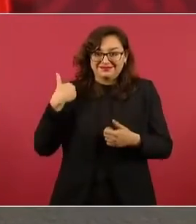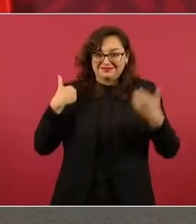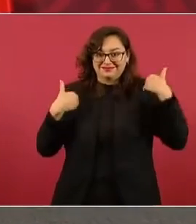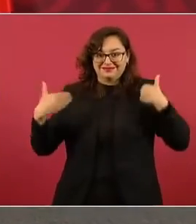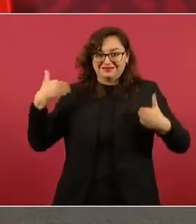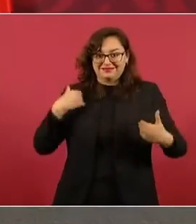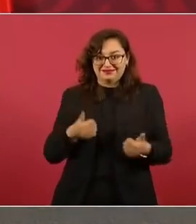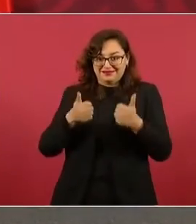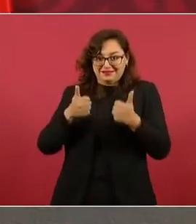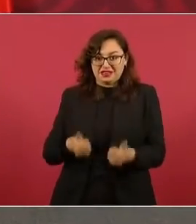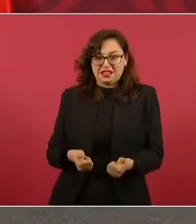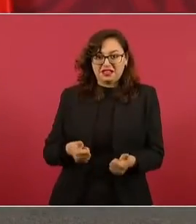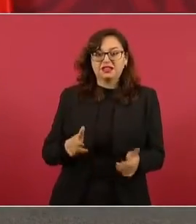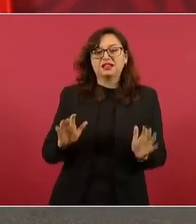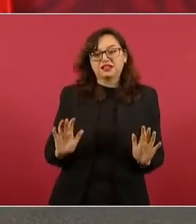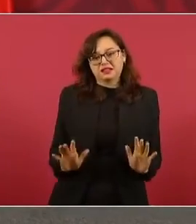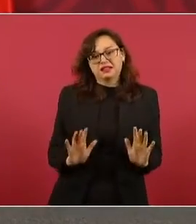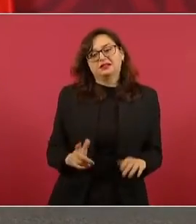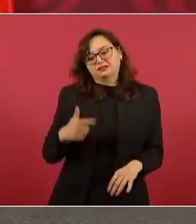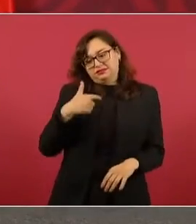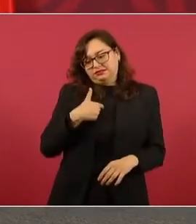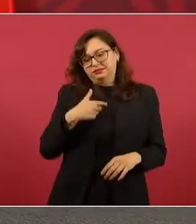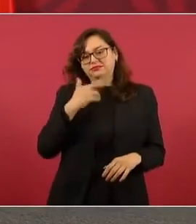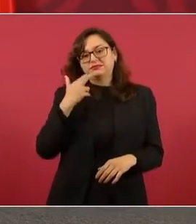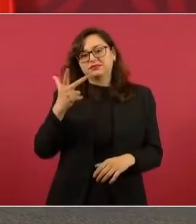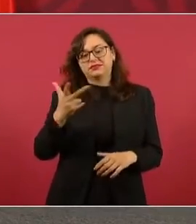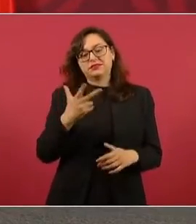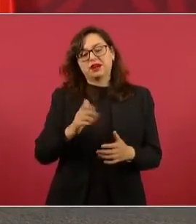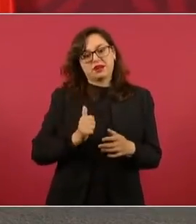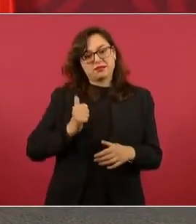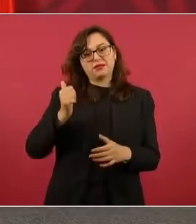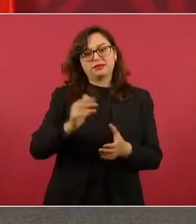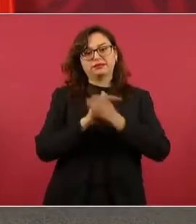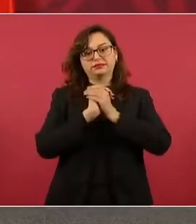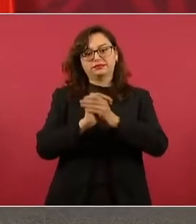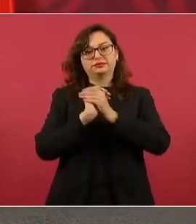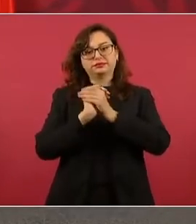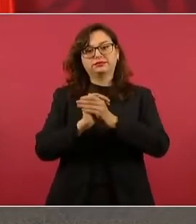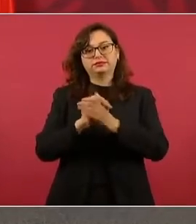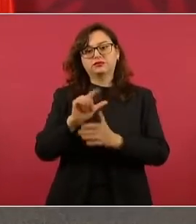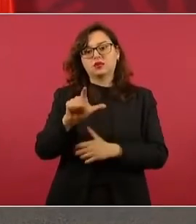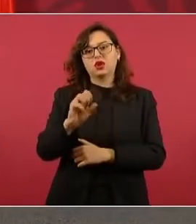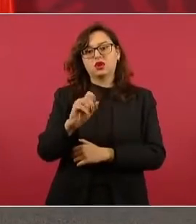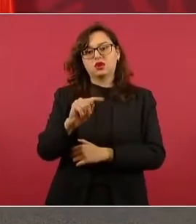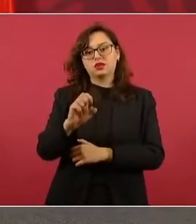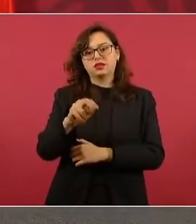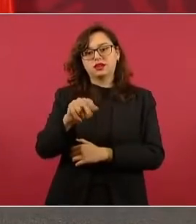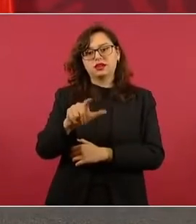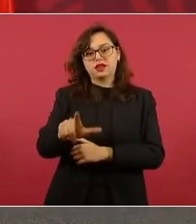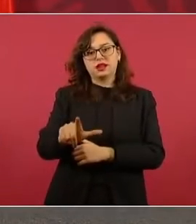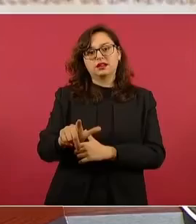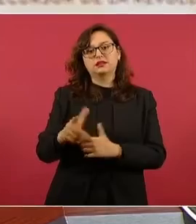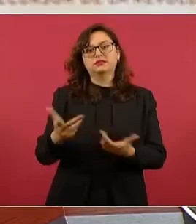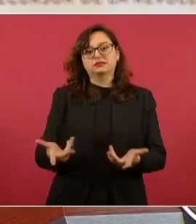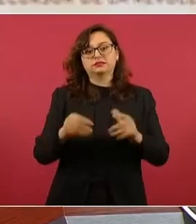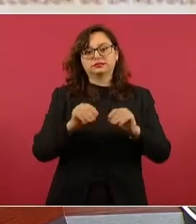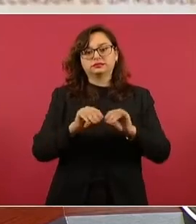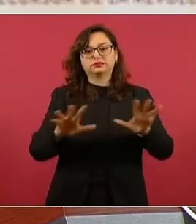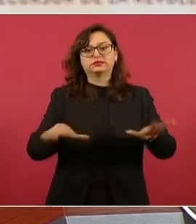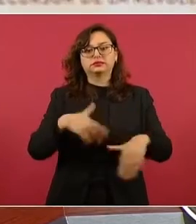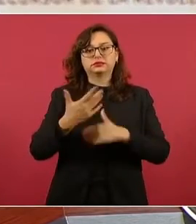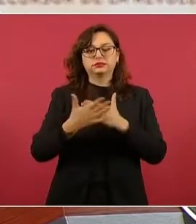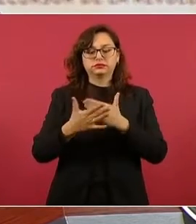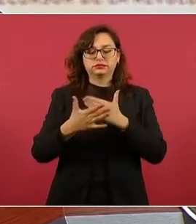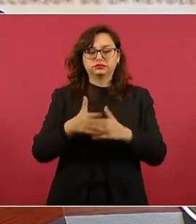Me lo piden en la Lotería Nacional que se promueva, es para el